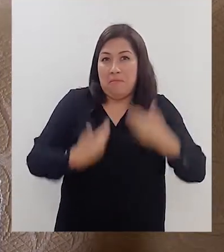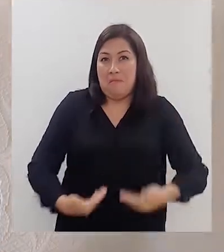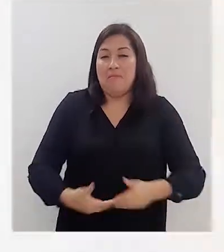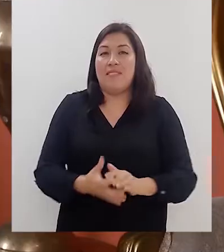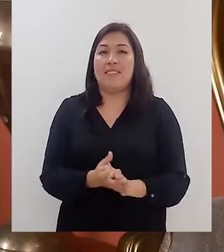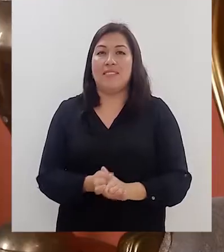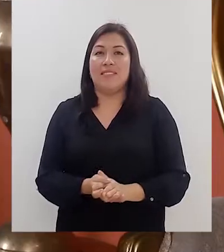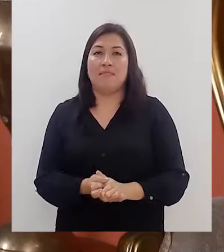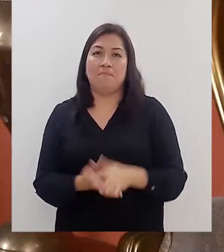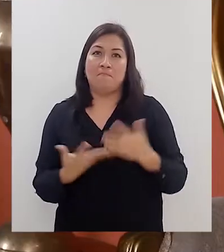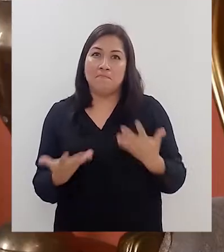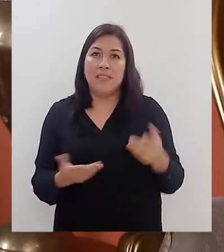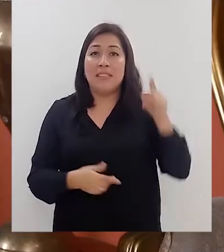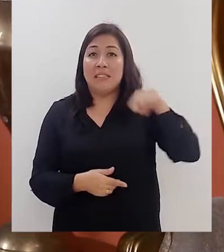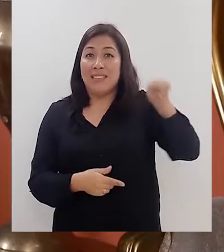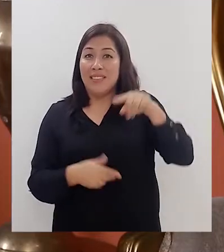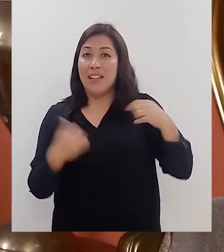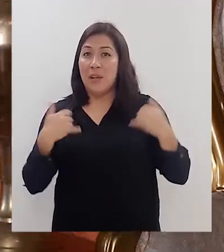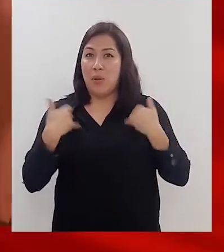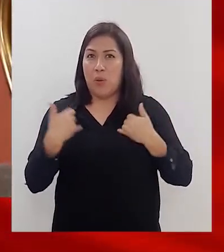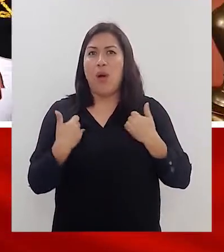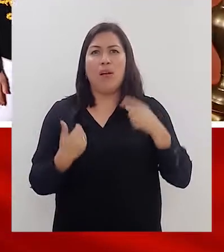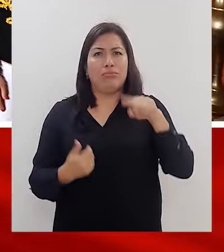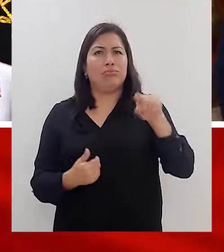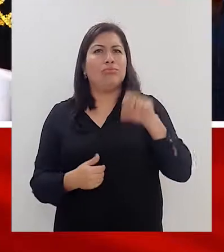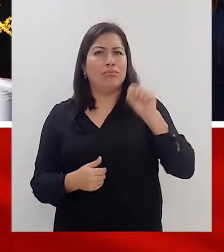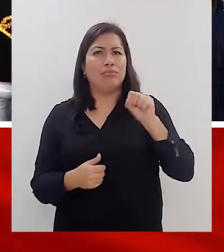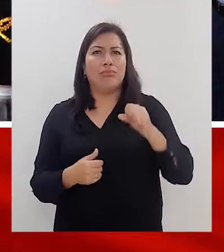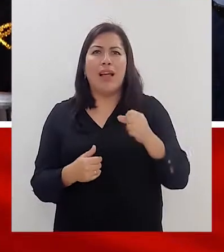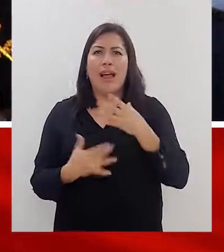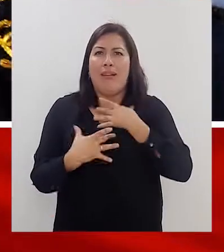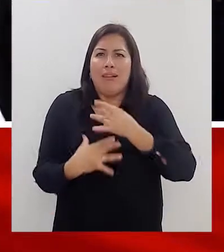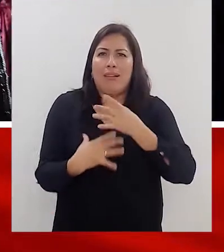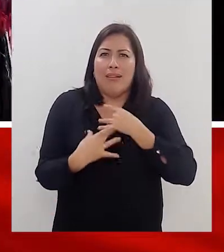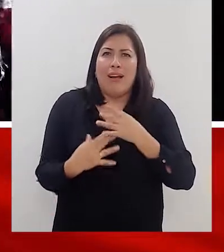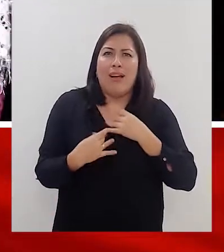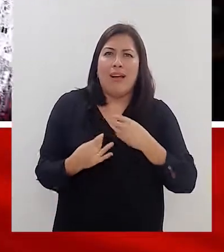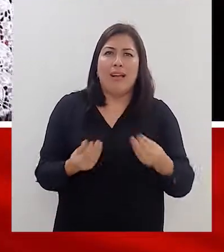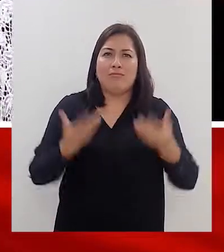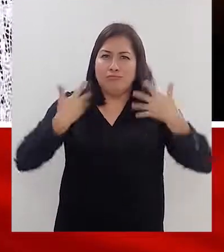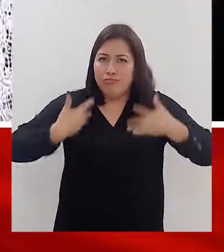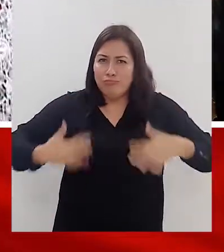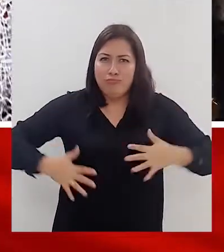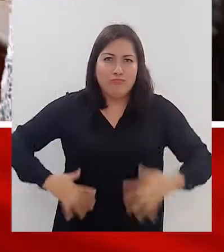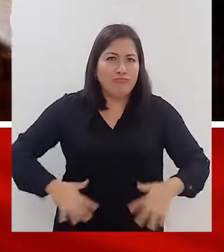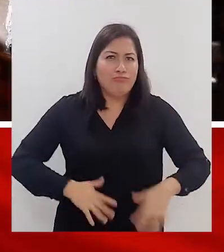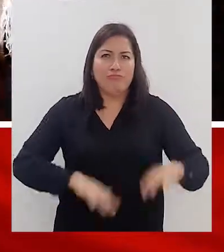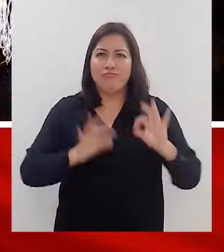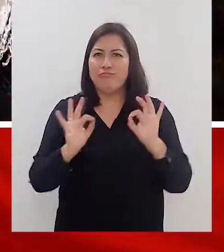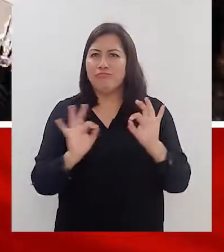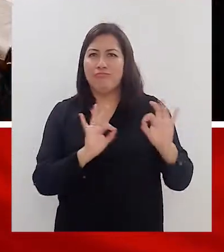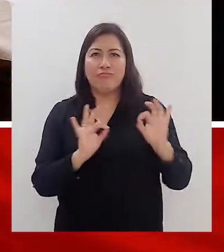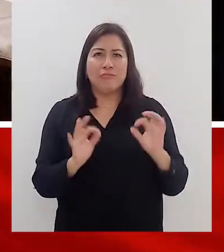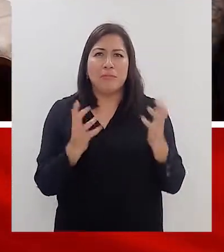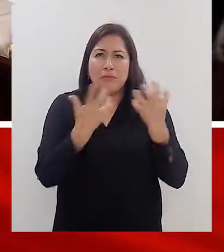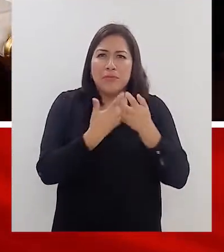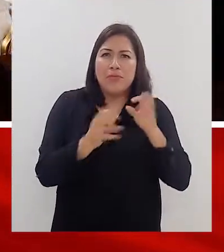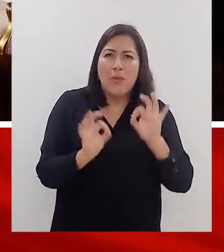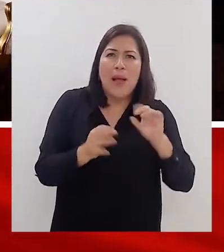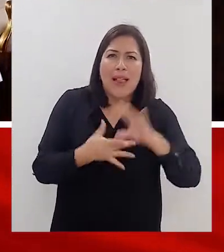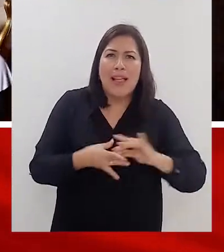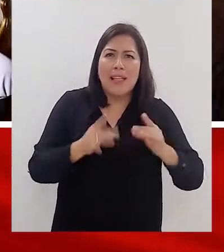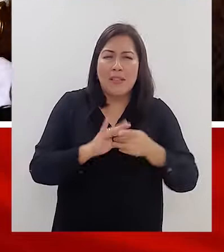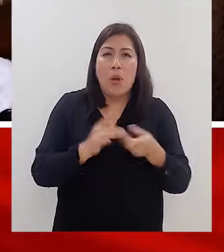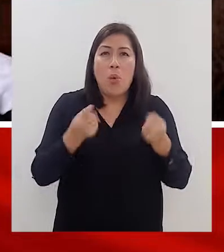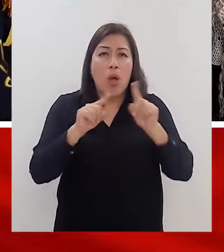Los chicos asumen muy bien sus papeles, o sea, asimilan sus papeles muy bien a uno y ellos